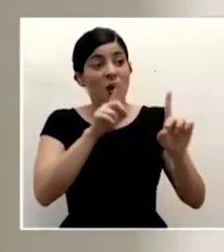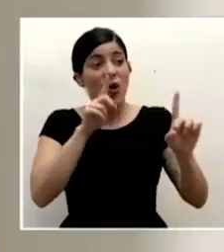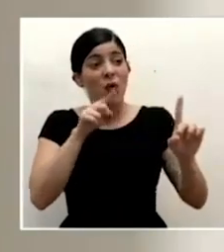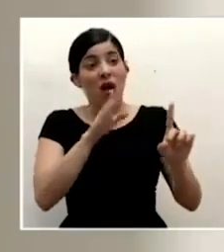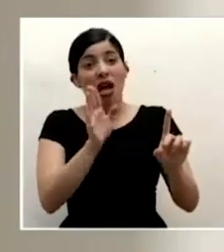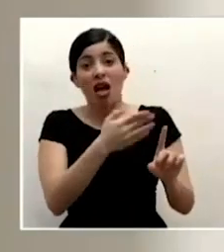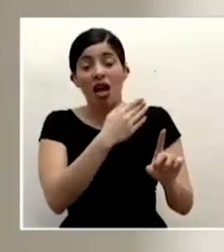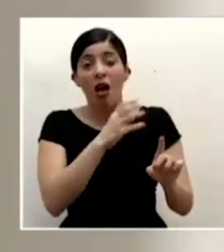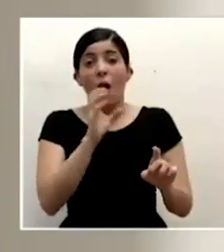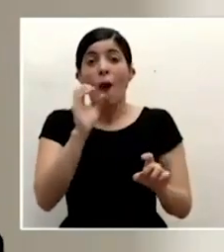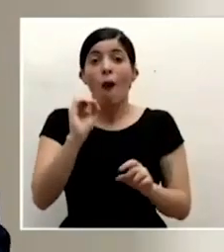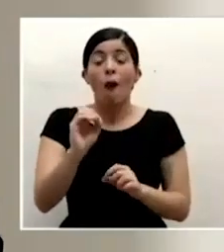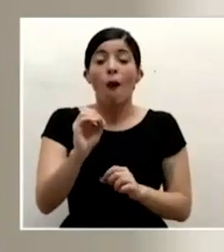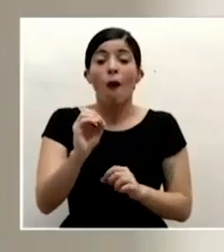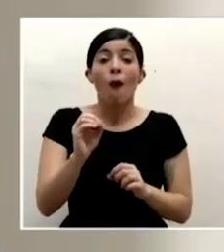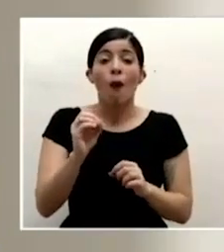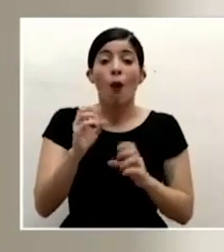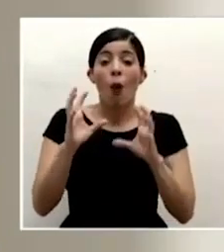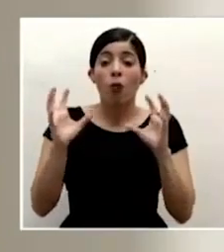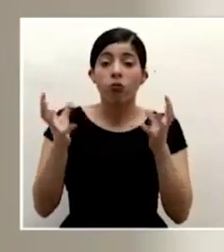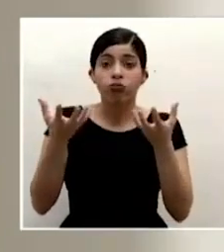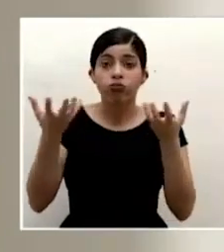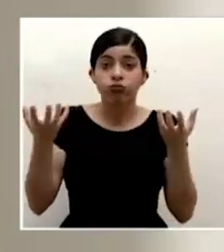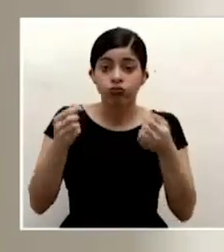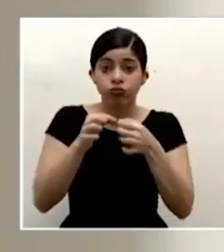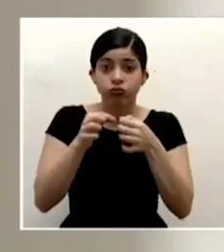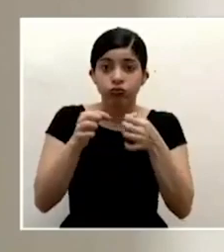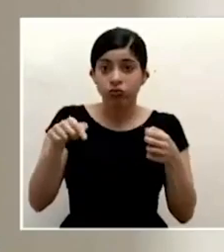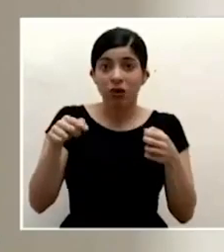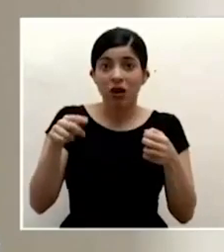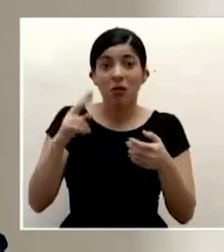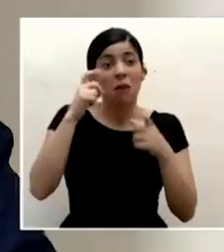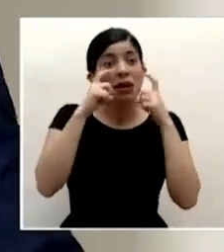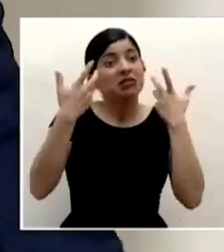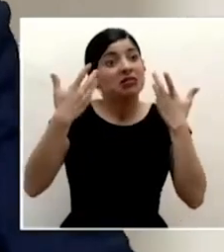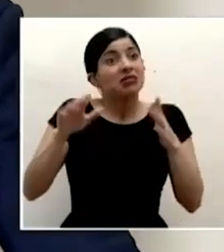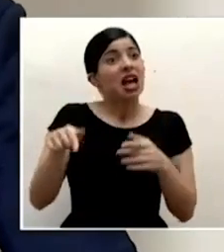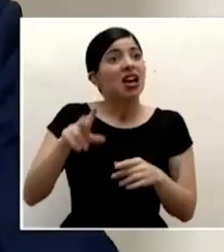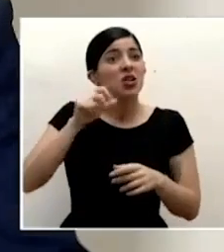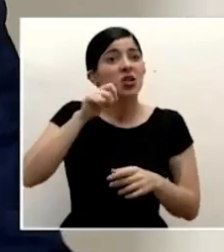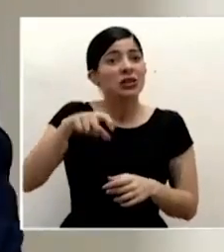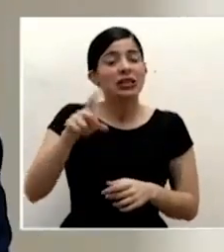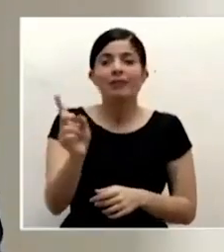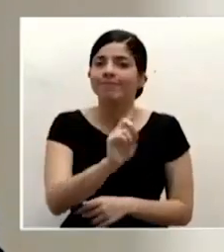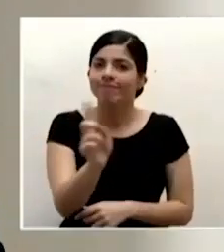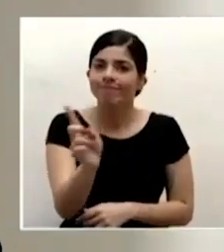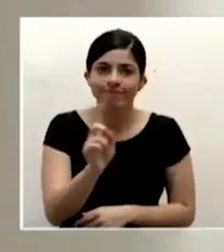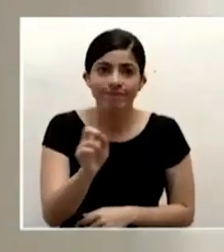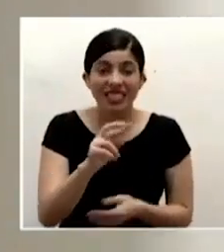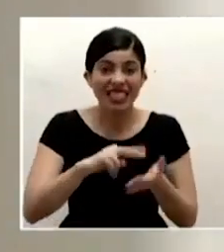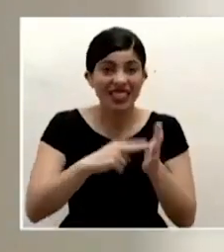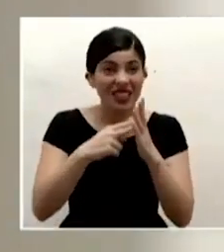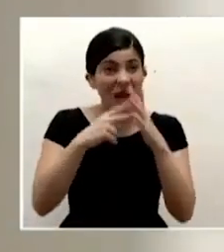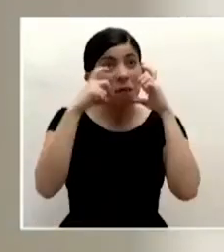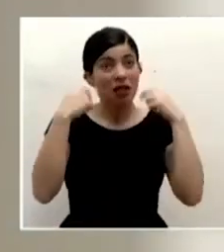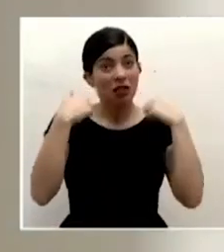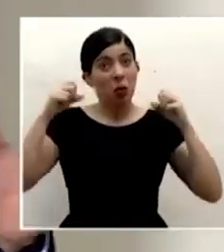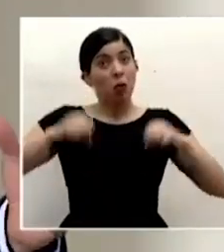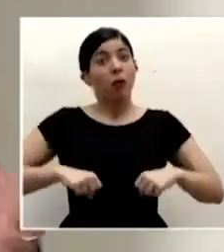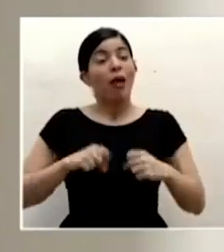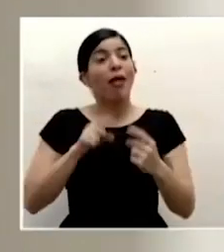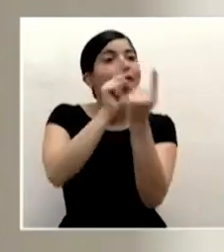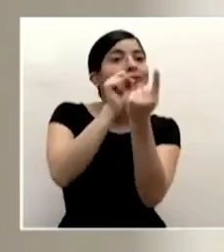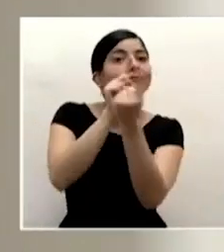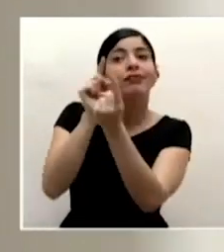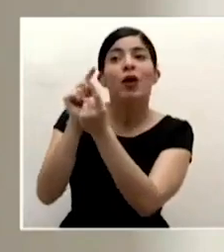distanciamiento en burbujas sociales porque no es que yo tengo la mascarilla puesta y ya me puedo acercar a personas que